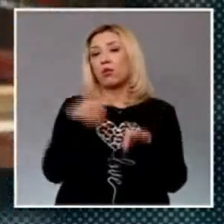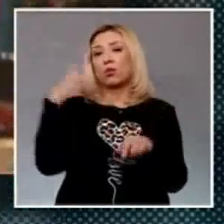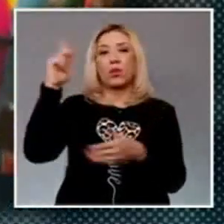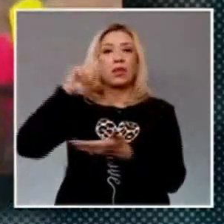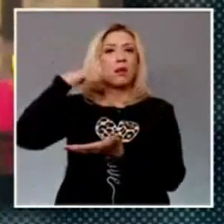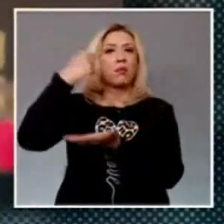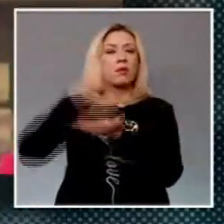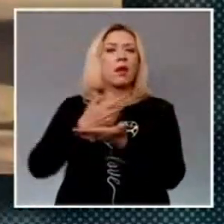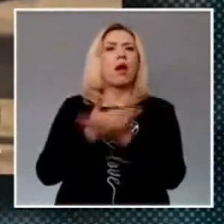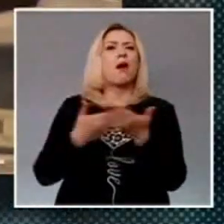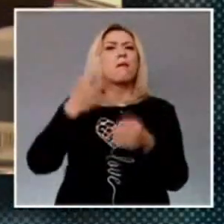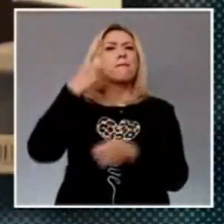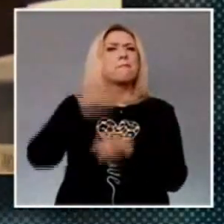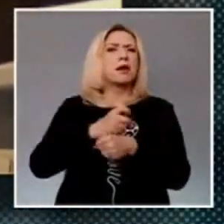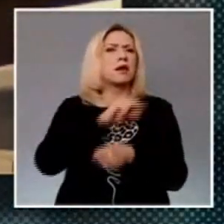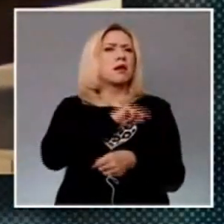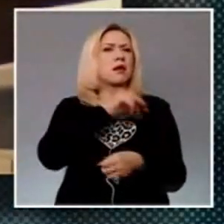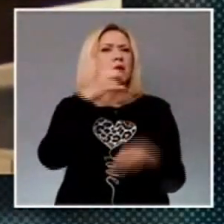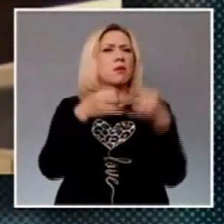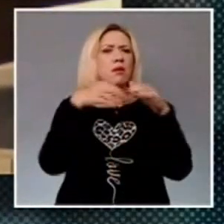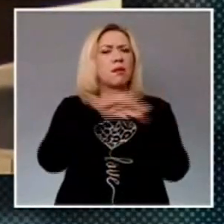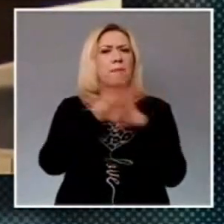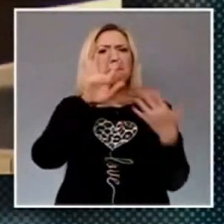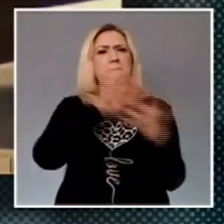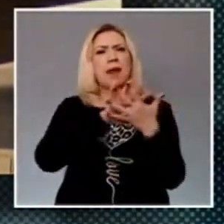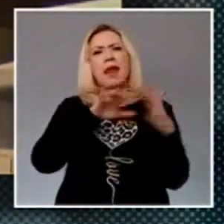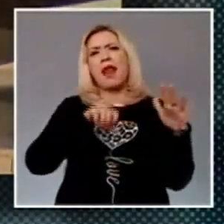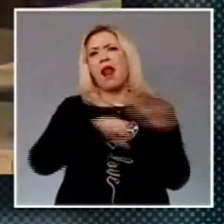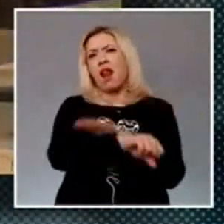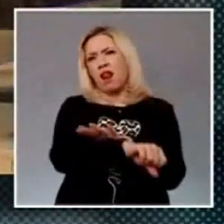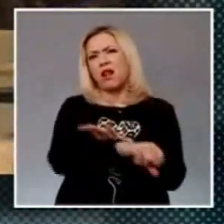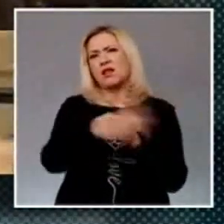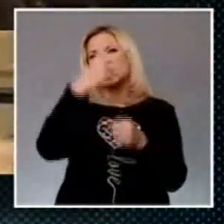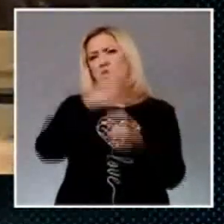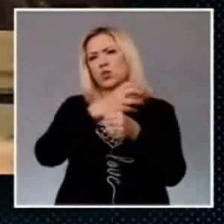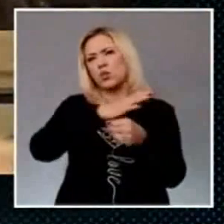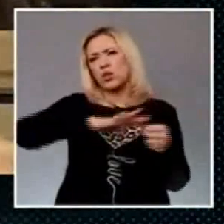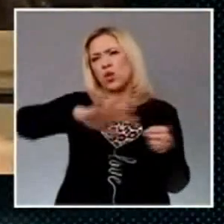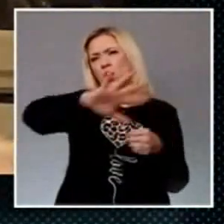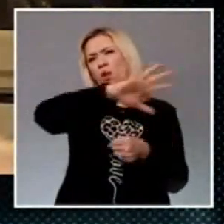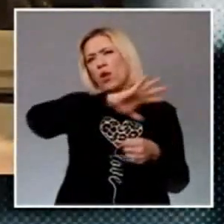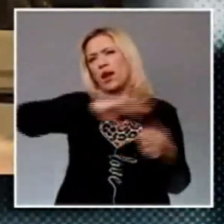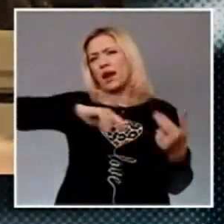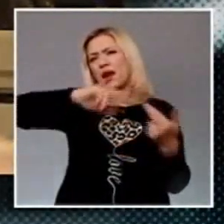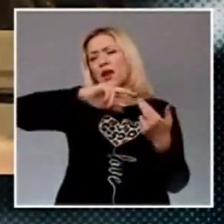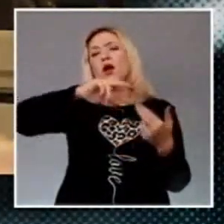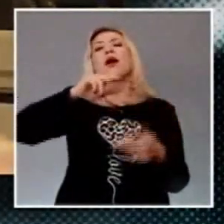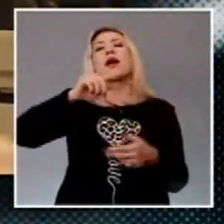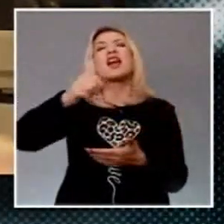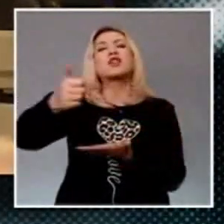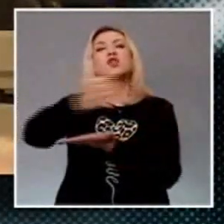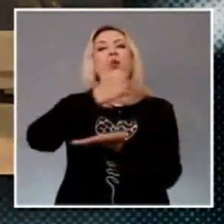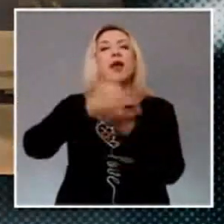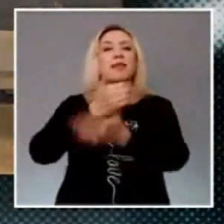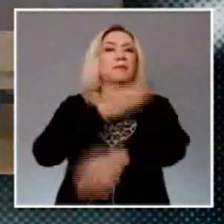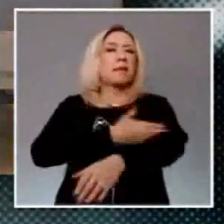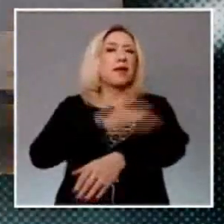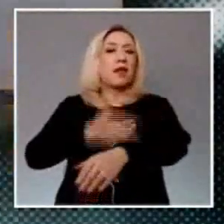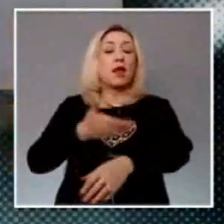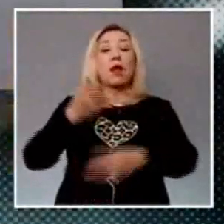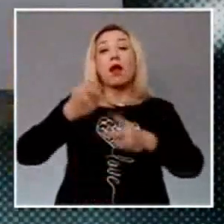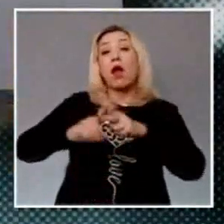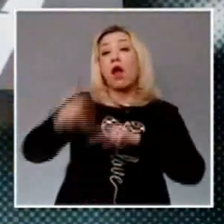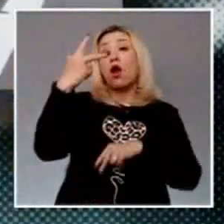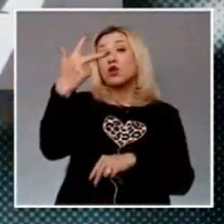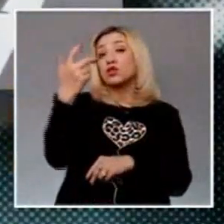del Segundo Distrito Judicial, con residencia en Ciudad Madero, a partir del próximo 8 de enero. Los